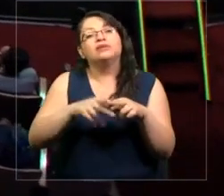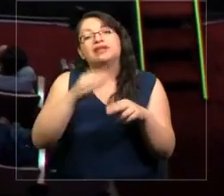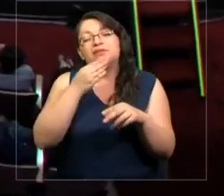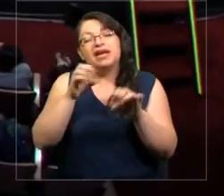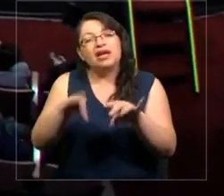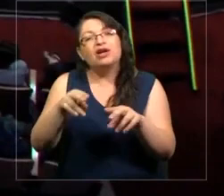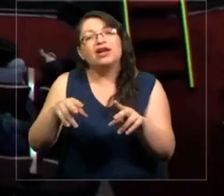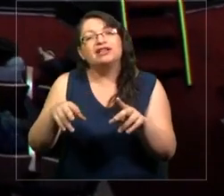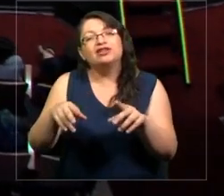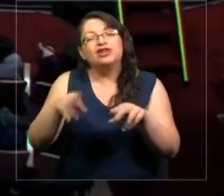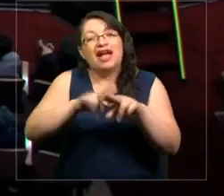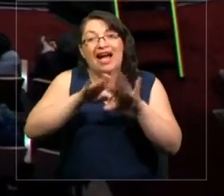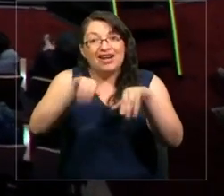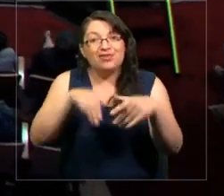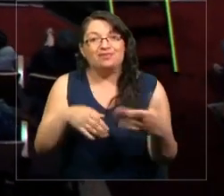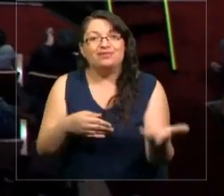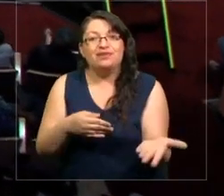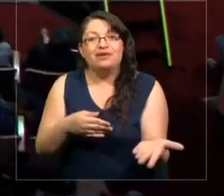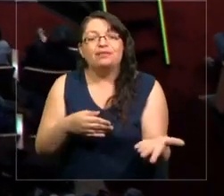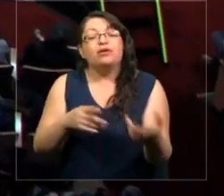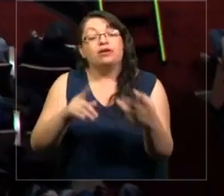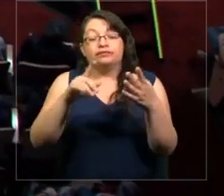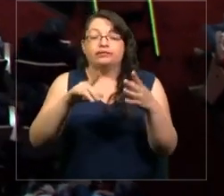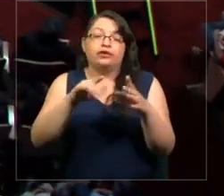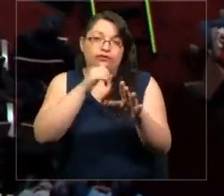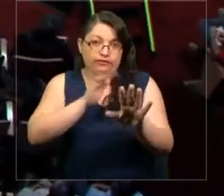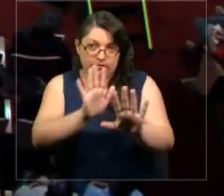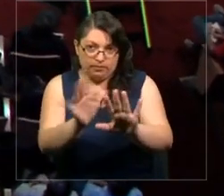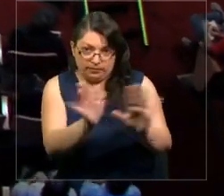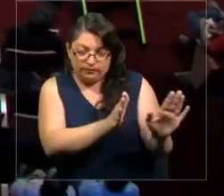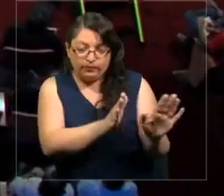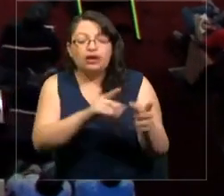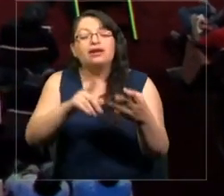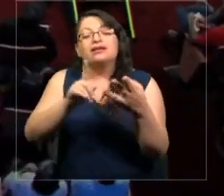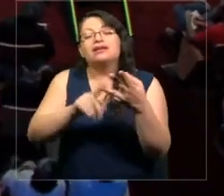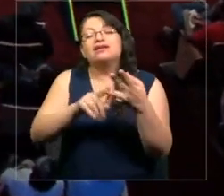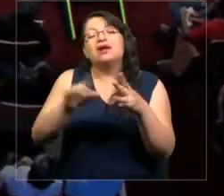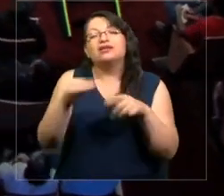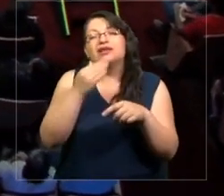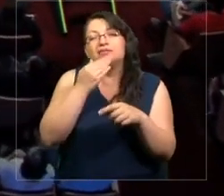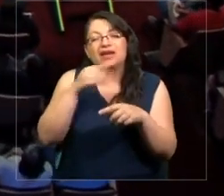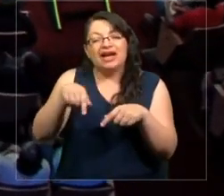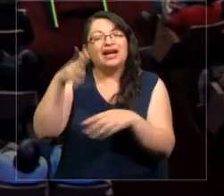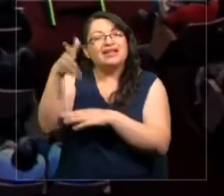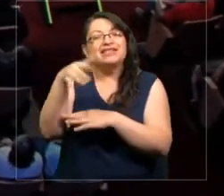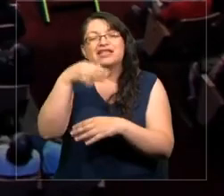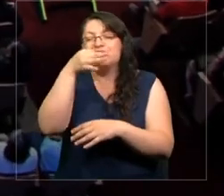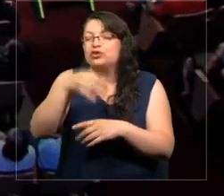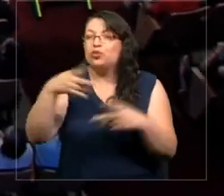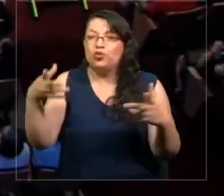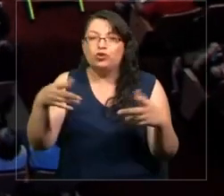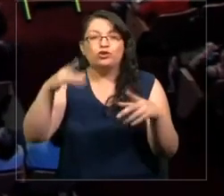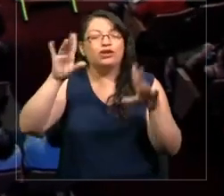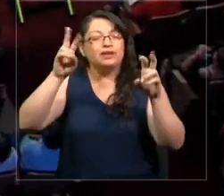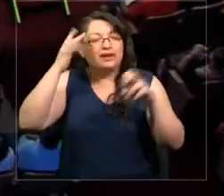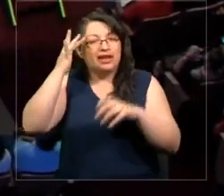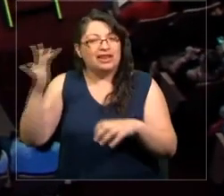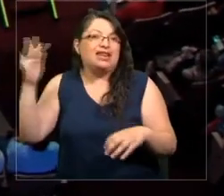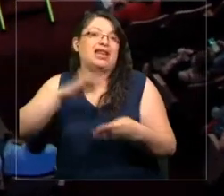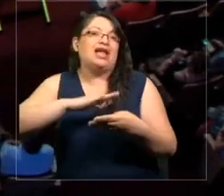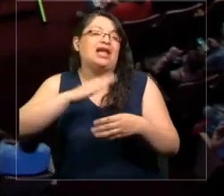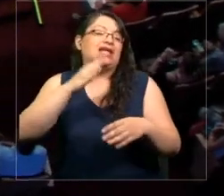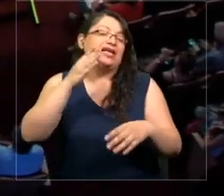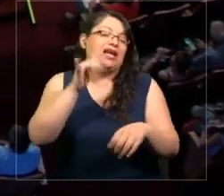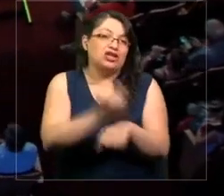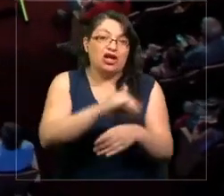Pero antes de ir allá, tenemos que incorporar un tercer elemento del que se ha hablado muchísimo en este Congreso. La inteligencia artificial, la capacidad de los sistemas de hacer